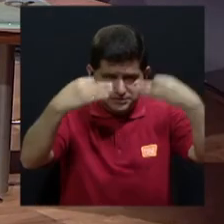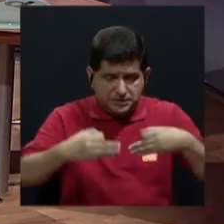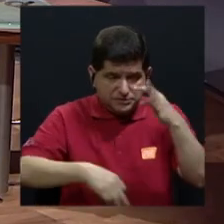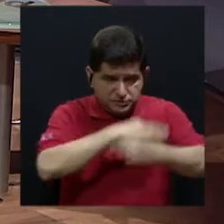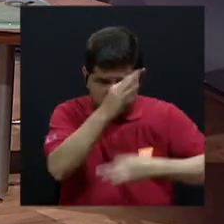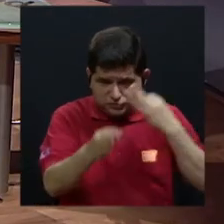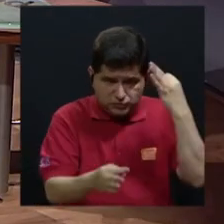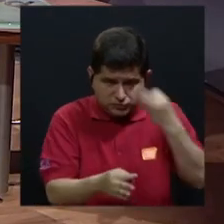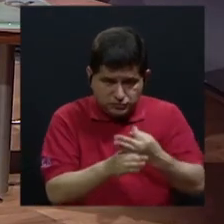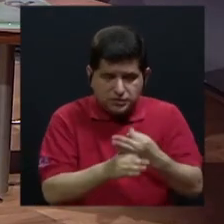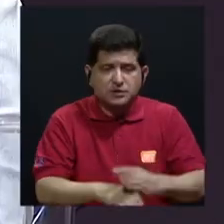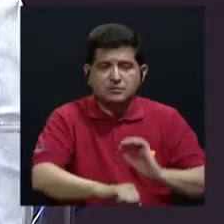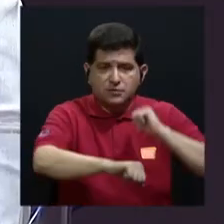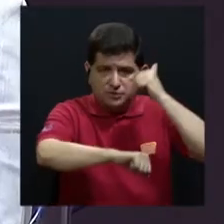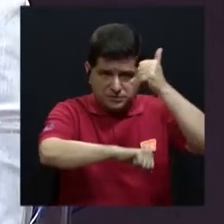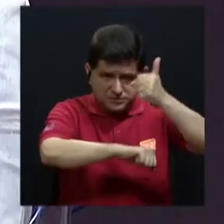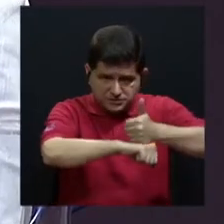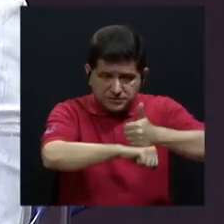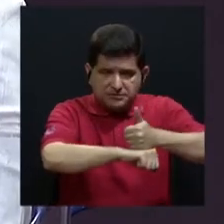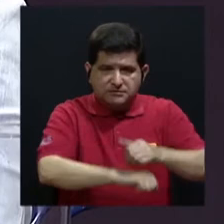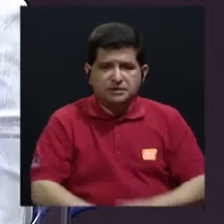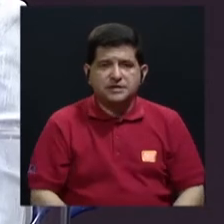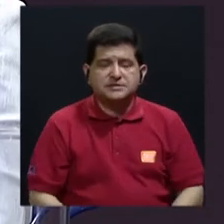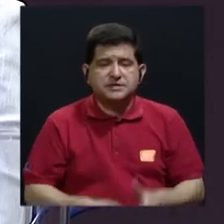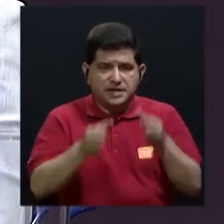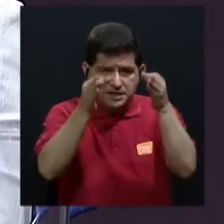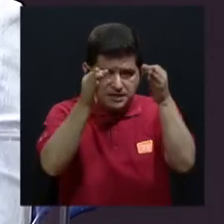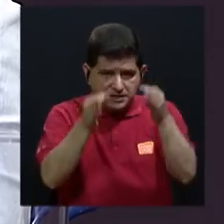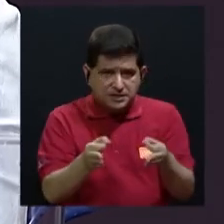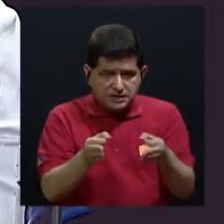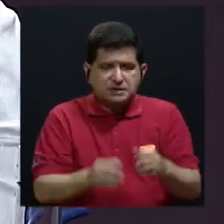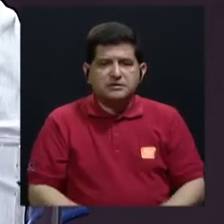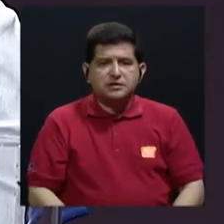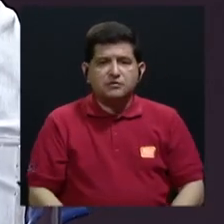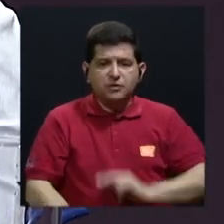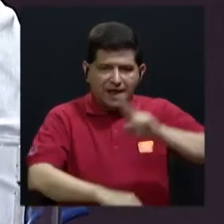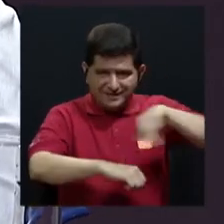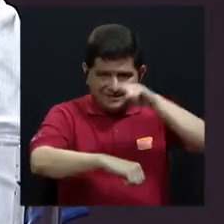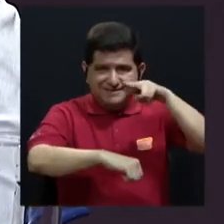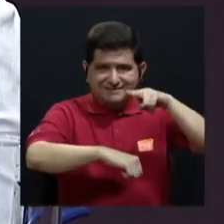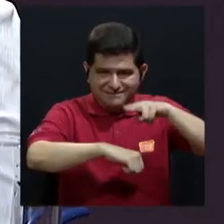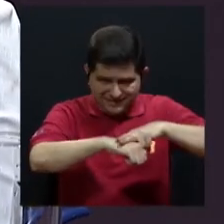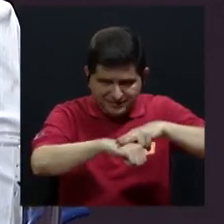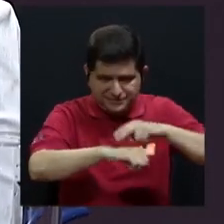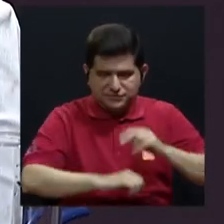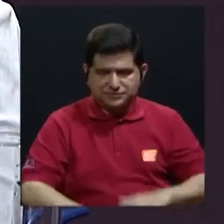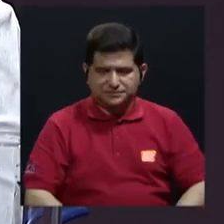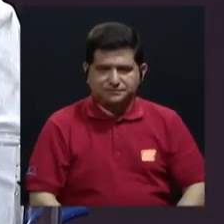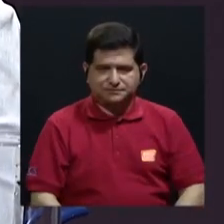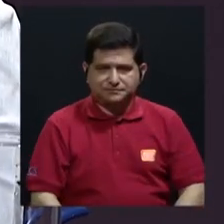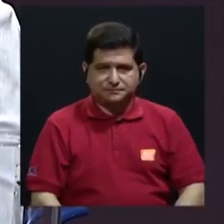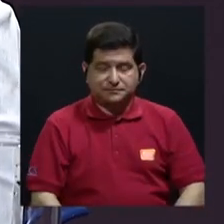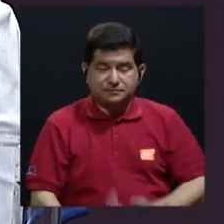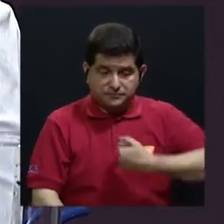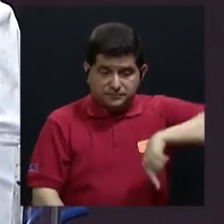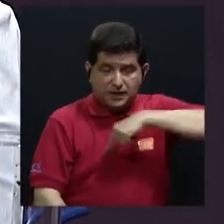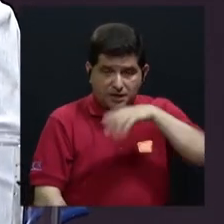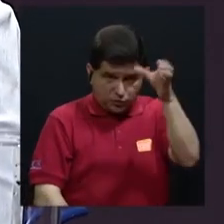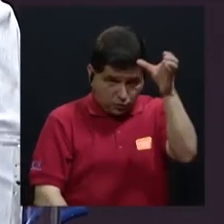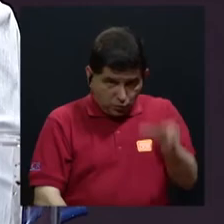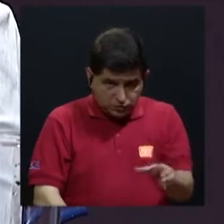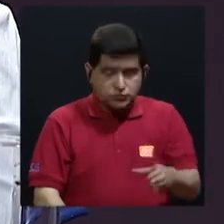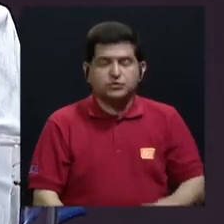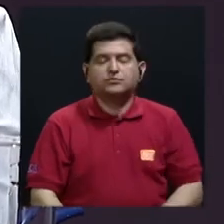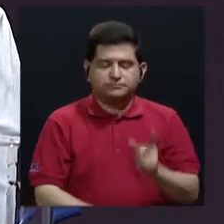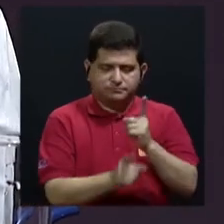esta naturaleza se dicta en un tribunal de orden nacional y en nuestro continente. Así